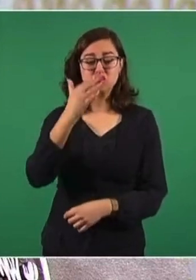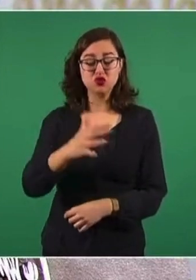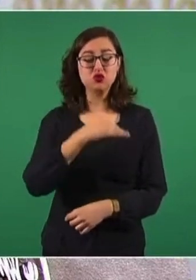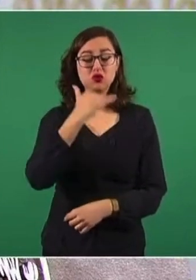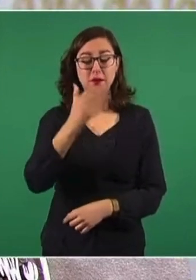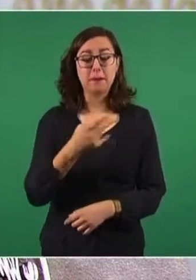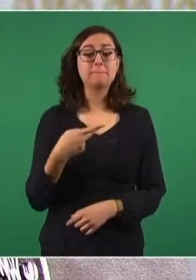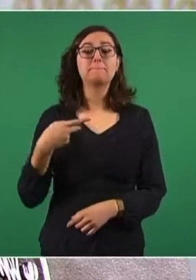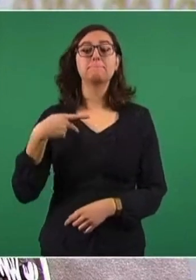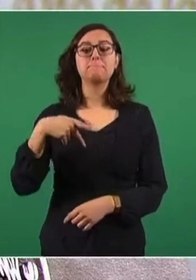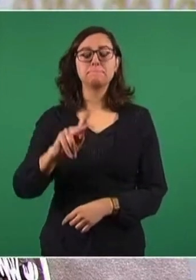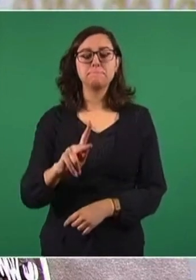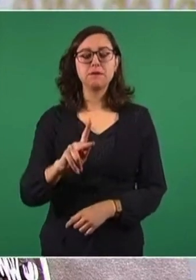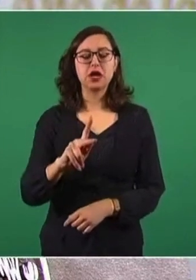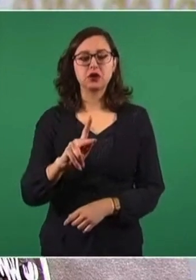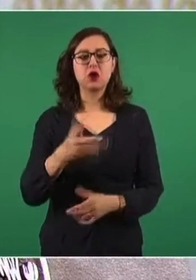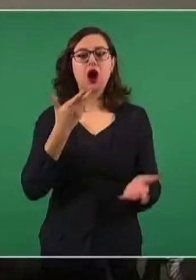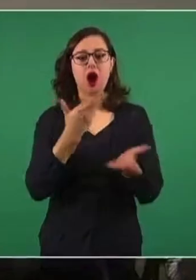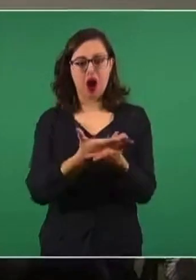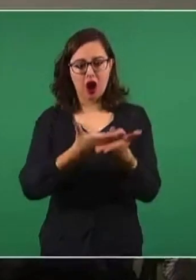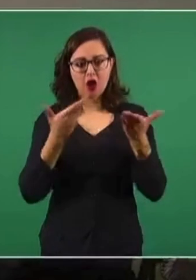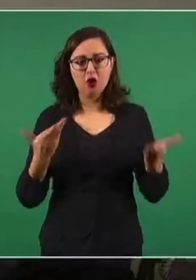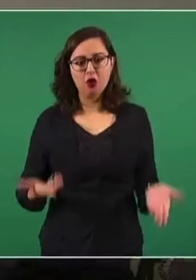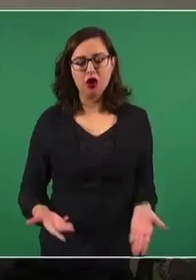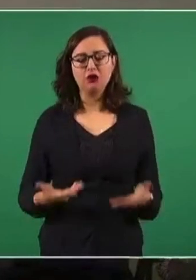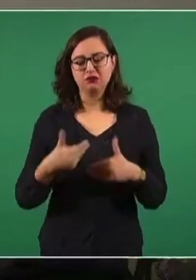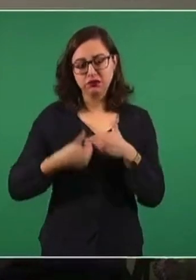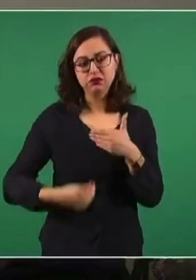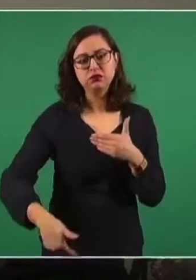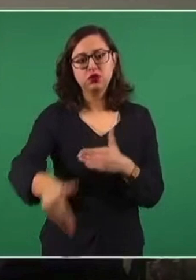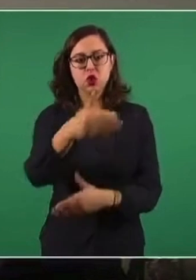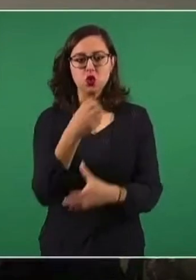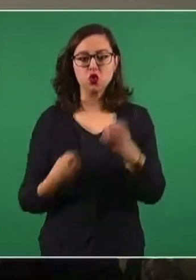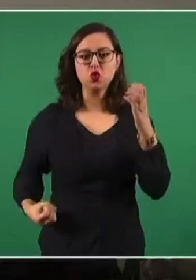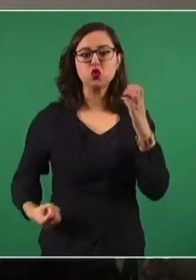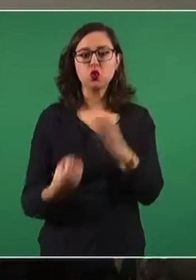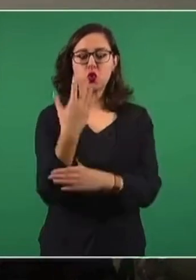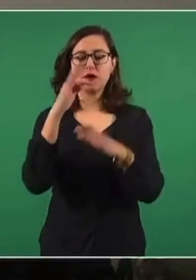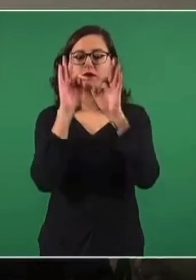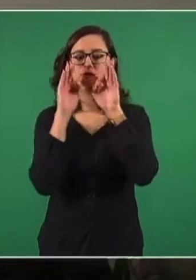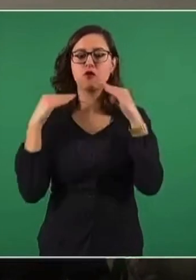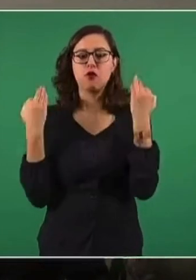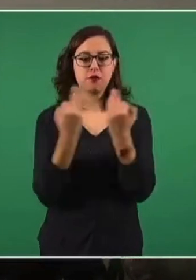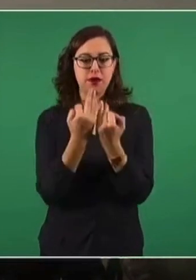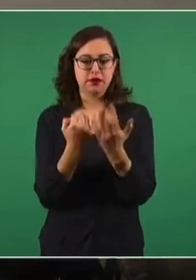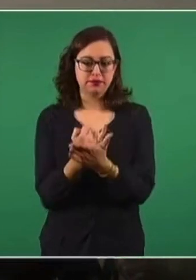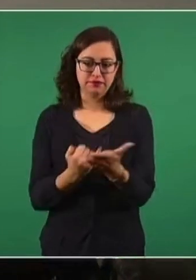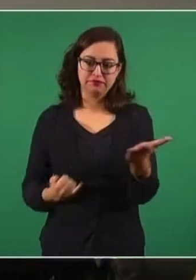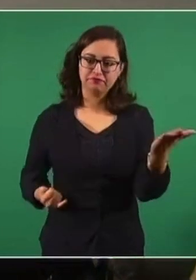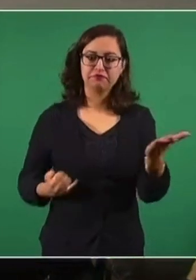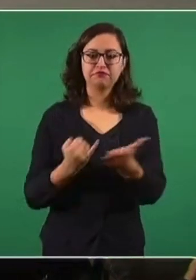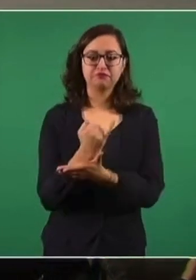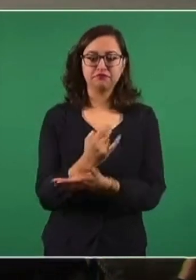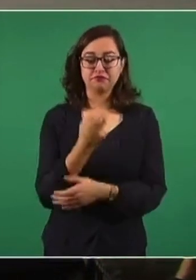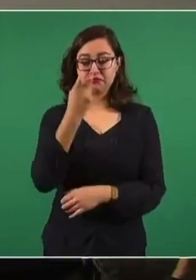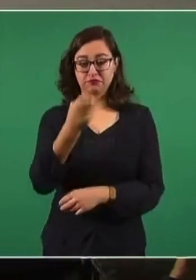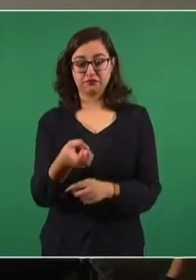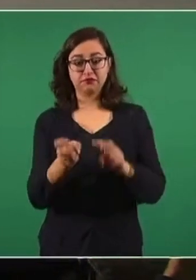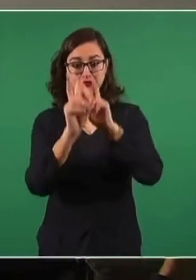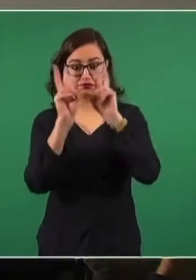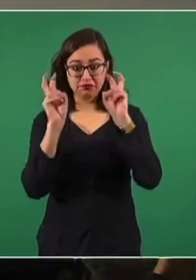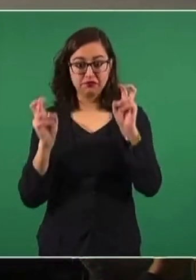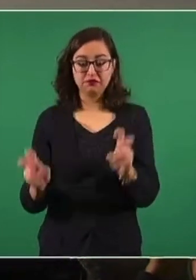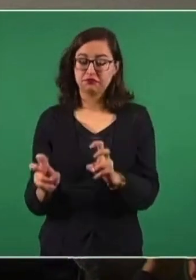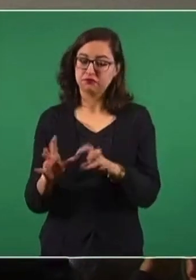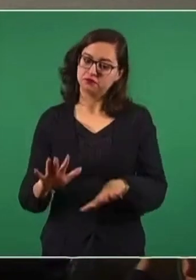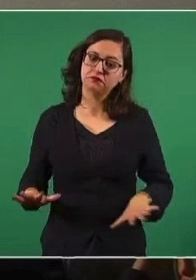historia, la de las acciones que se han tomado por el señor presidente para revertir esa situación y curar